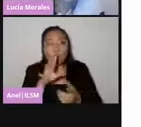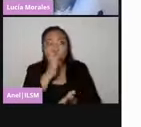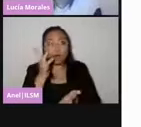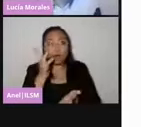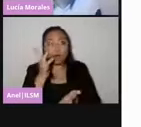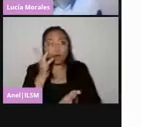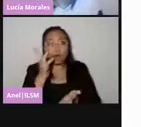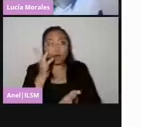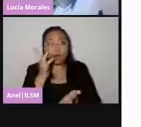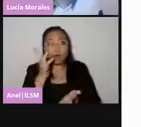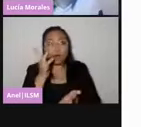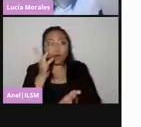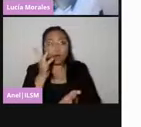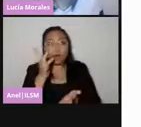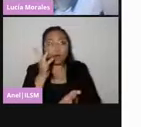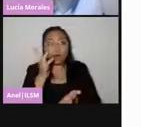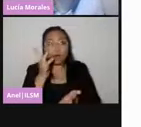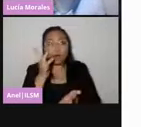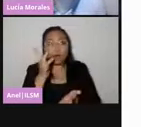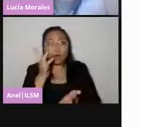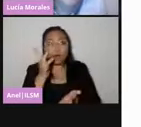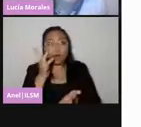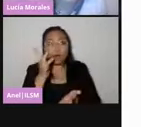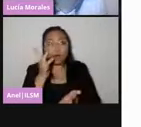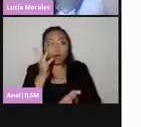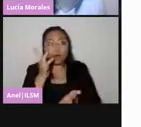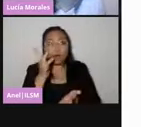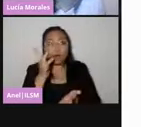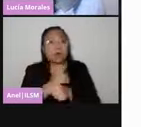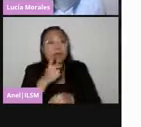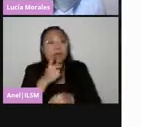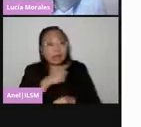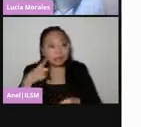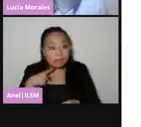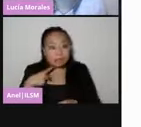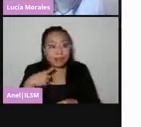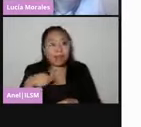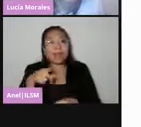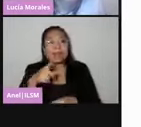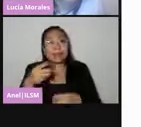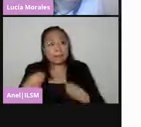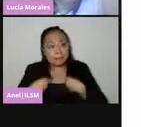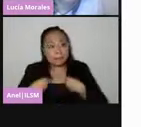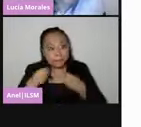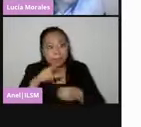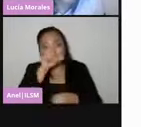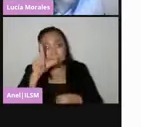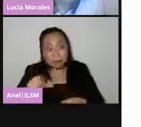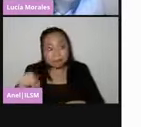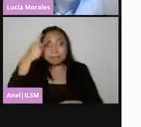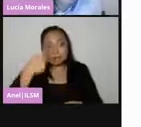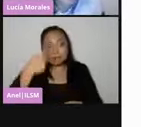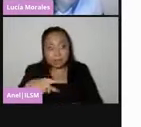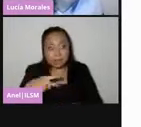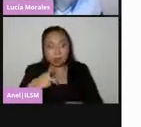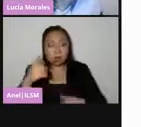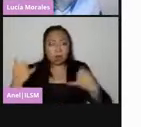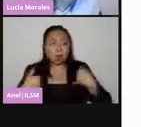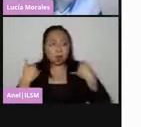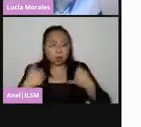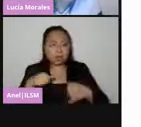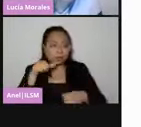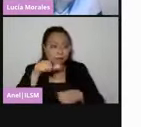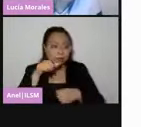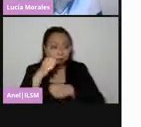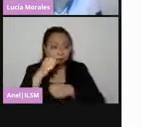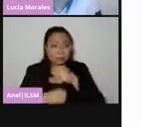funcionario de casilla. ¿Por qué? Porque una persona que no es ciudadana no puede ser funcionario de casilla. Un joven de 16 años, como